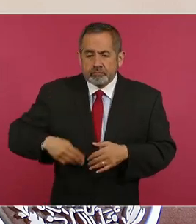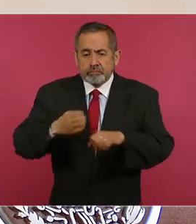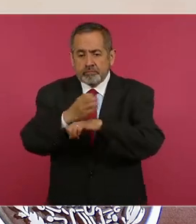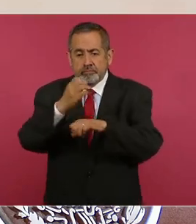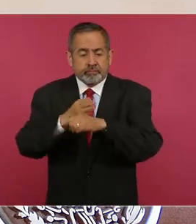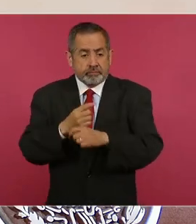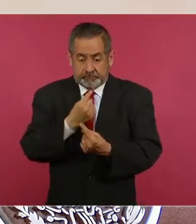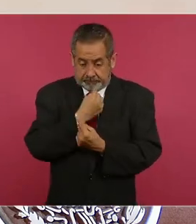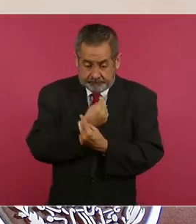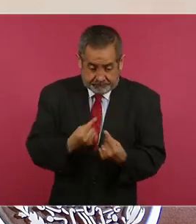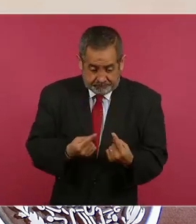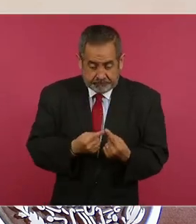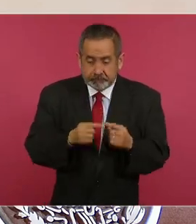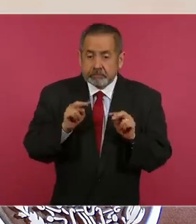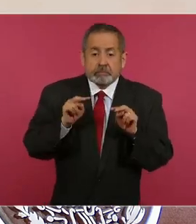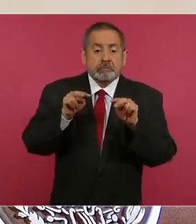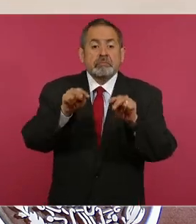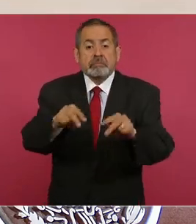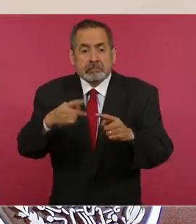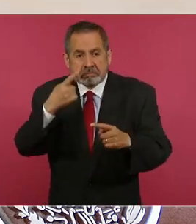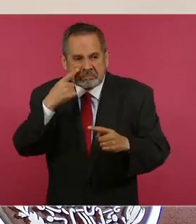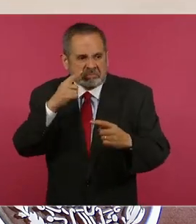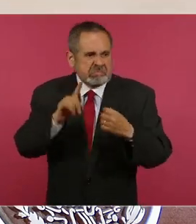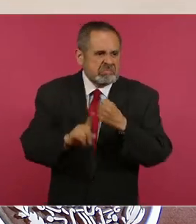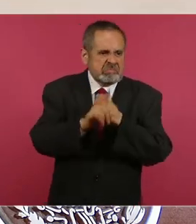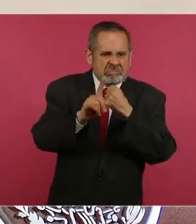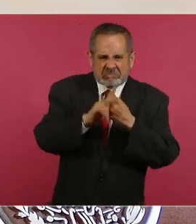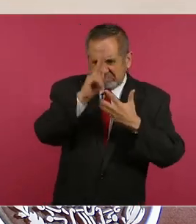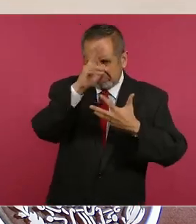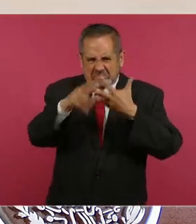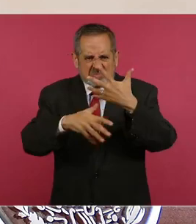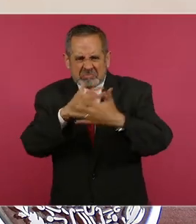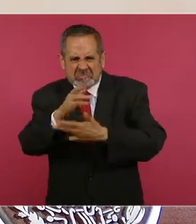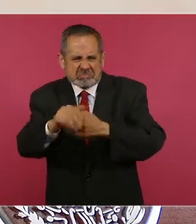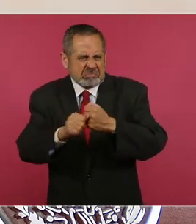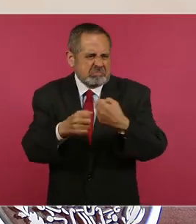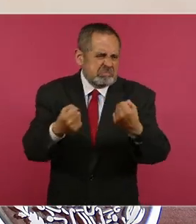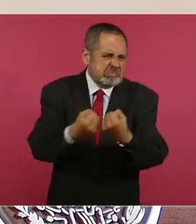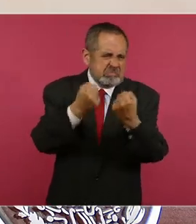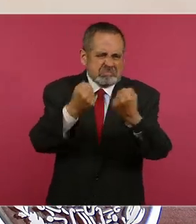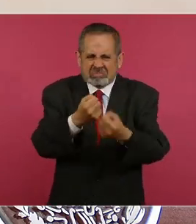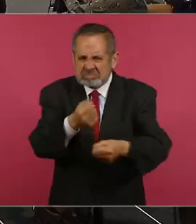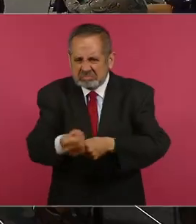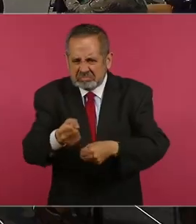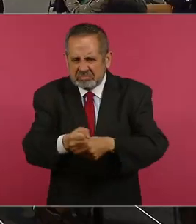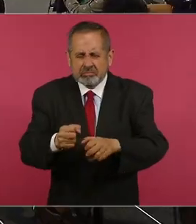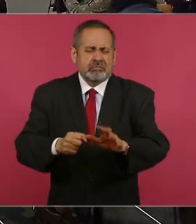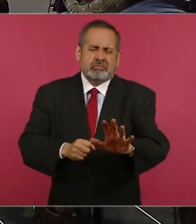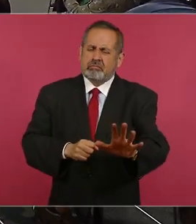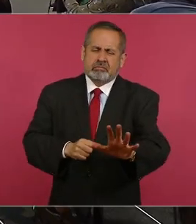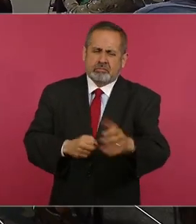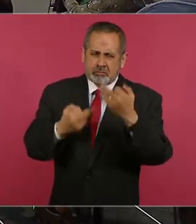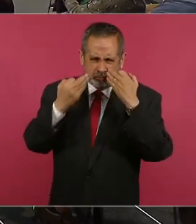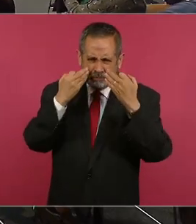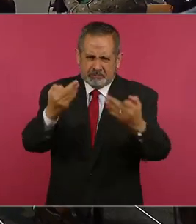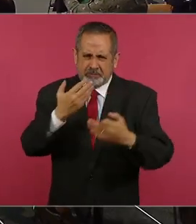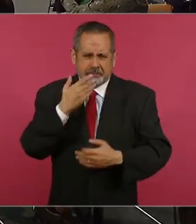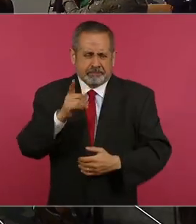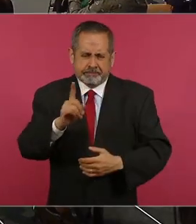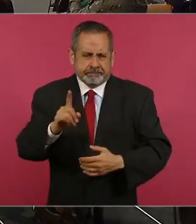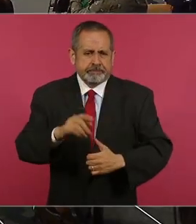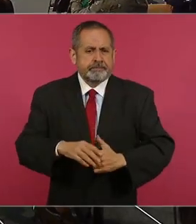asistan a actos que impliquen violencia contra los animales. Estas son propuestas que surgen